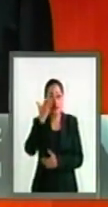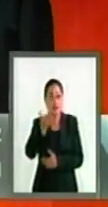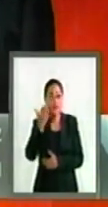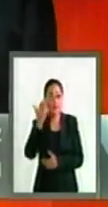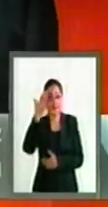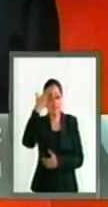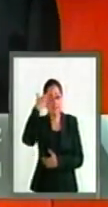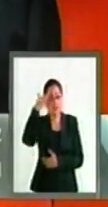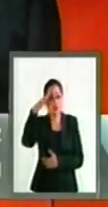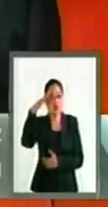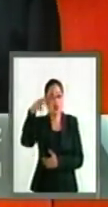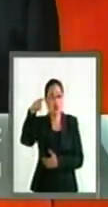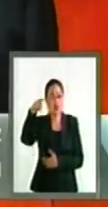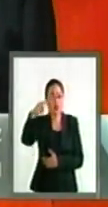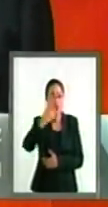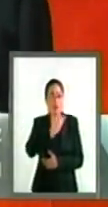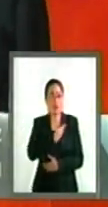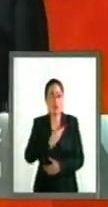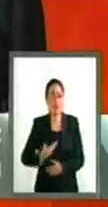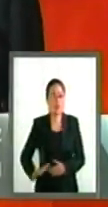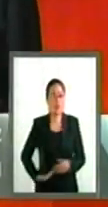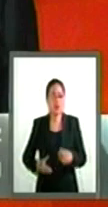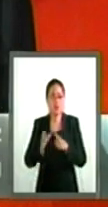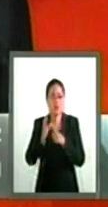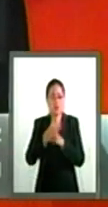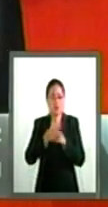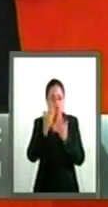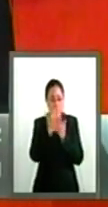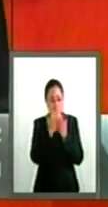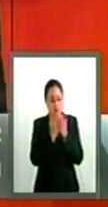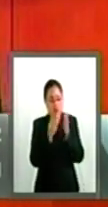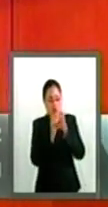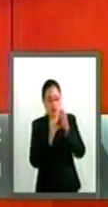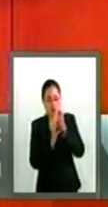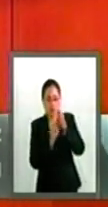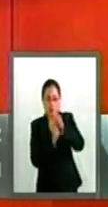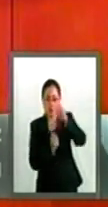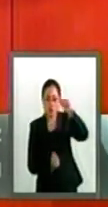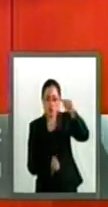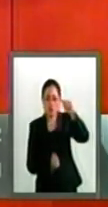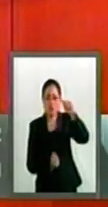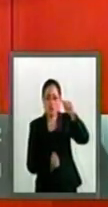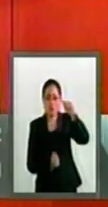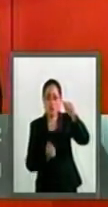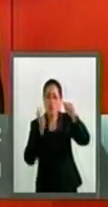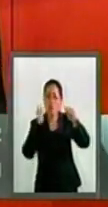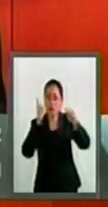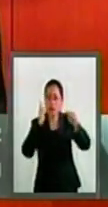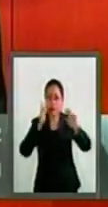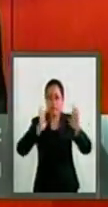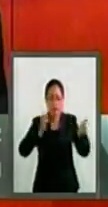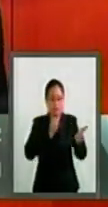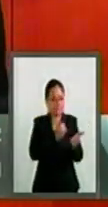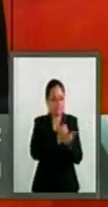Presidente de la Comisión de Puntos Constitucionales finalmente la dictamine.